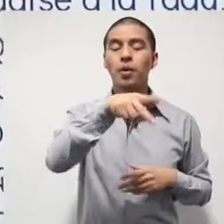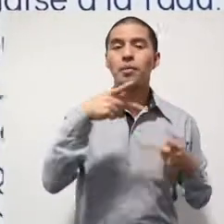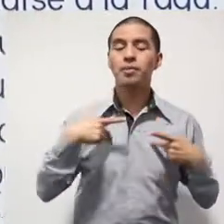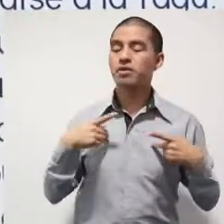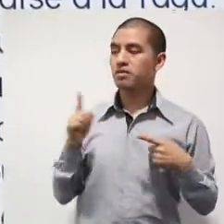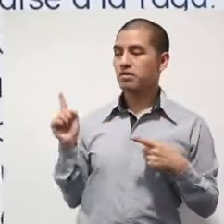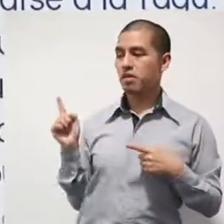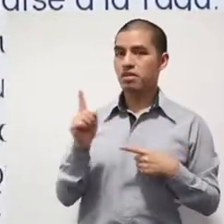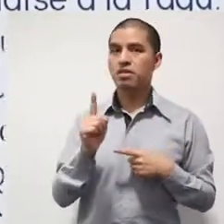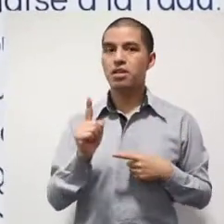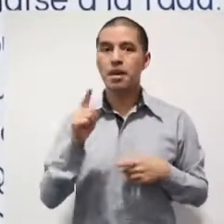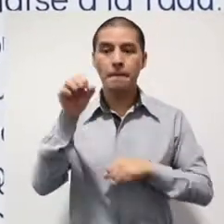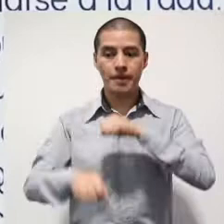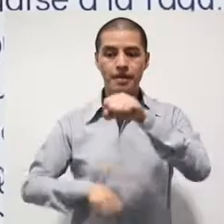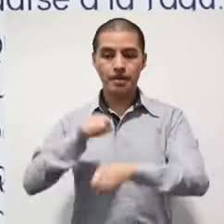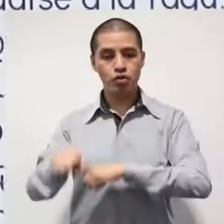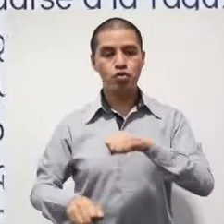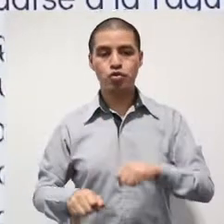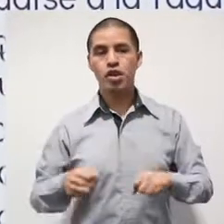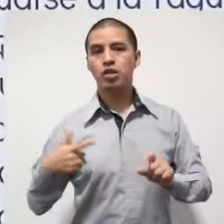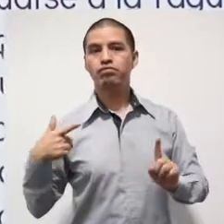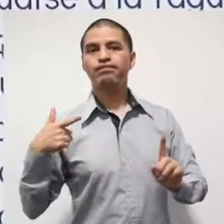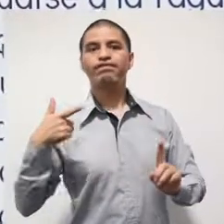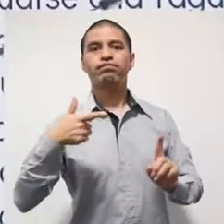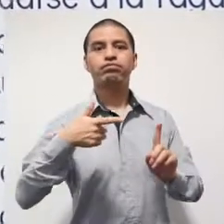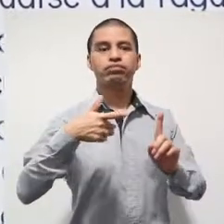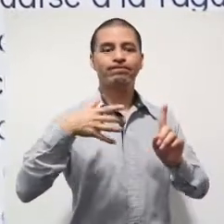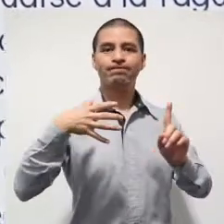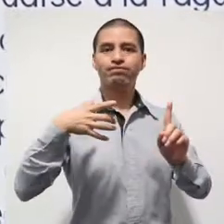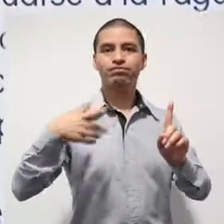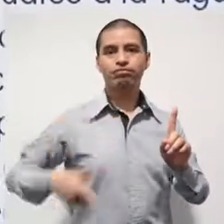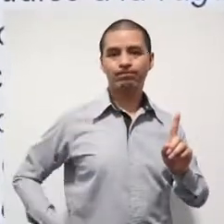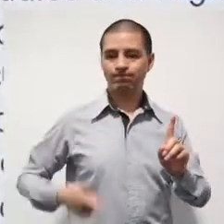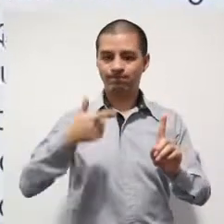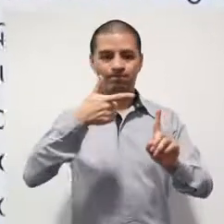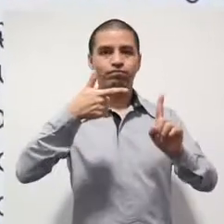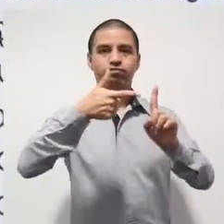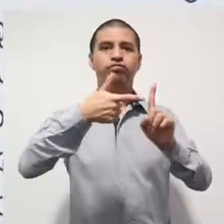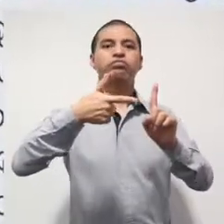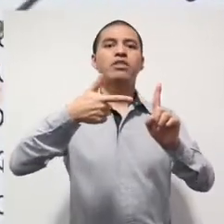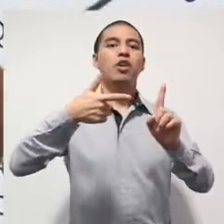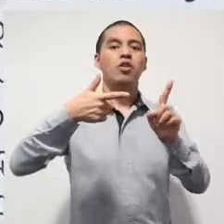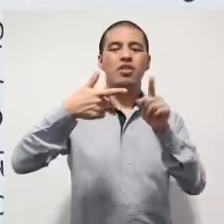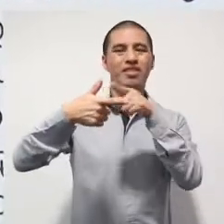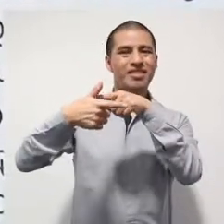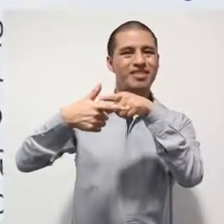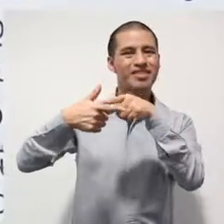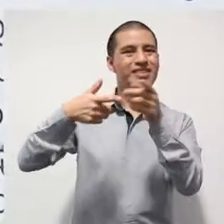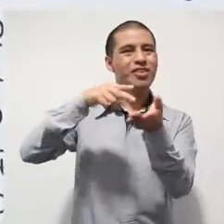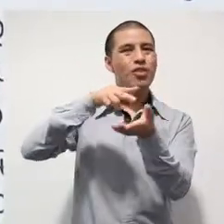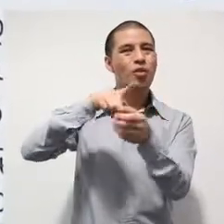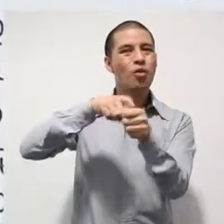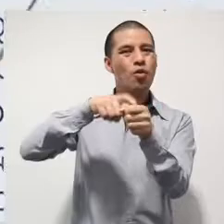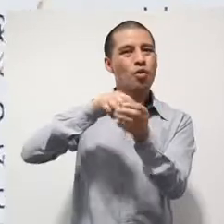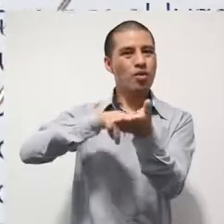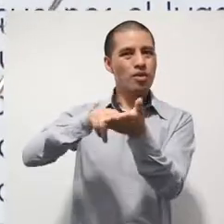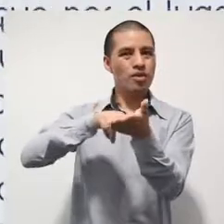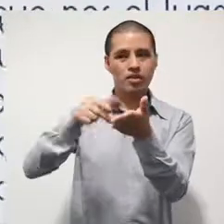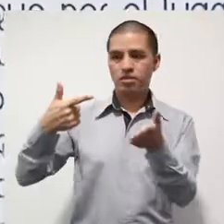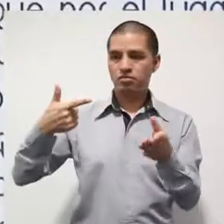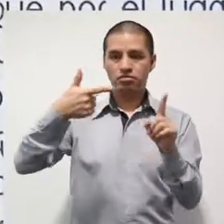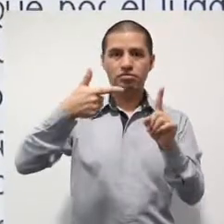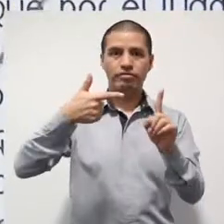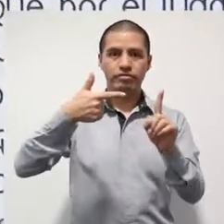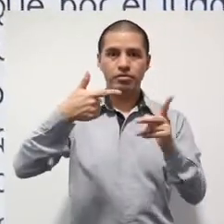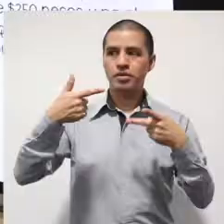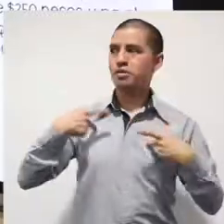es interceptada por un sujeto que iba en una bicicleta, desciende y amaga con una pistola de color negro que en ese momento